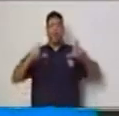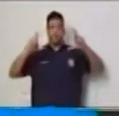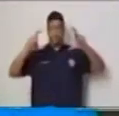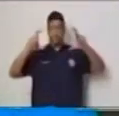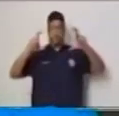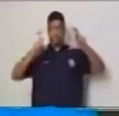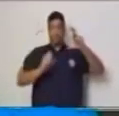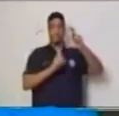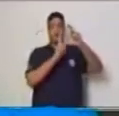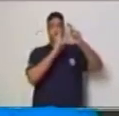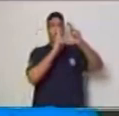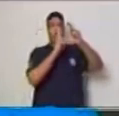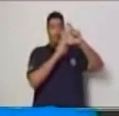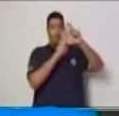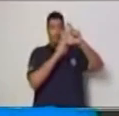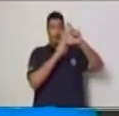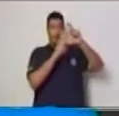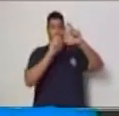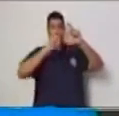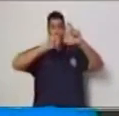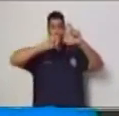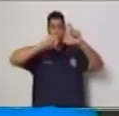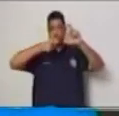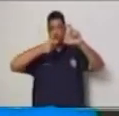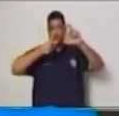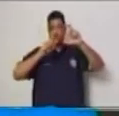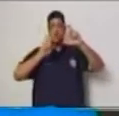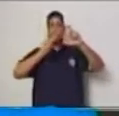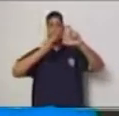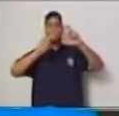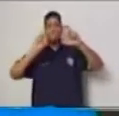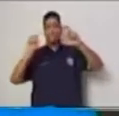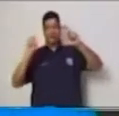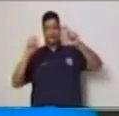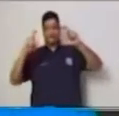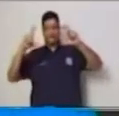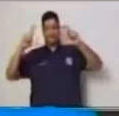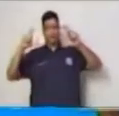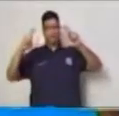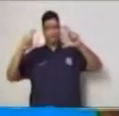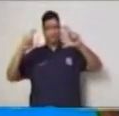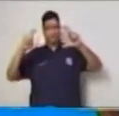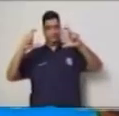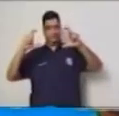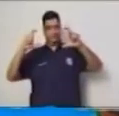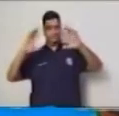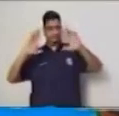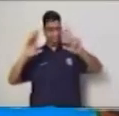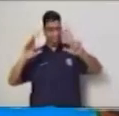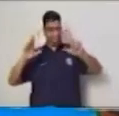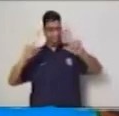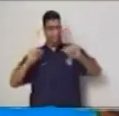veinte muy bien